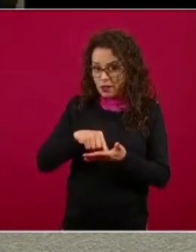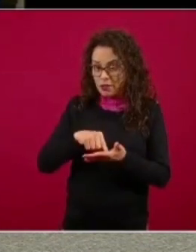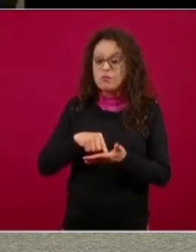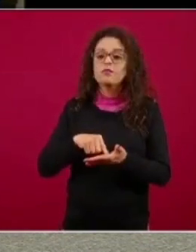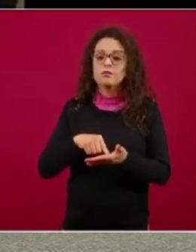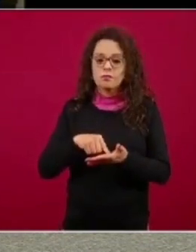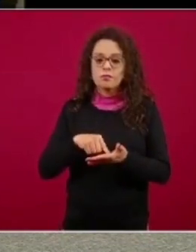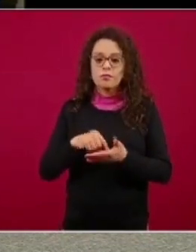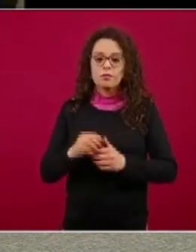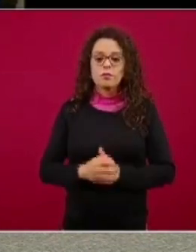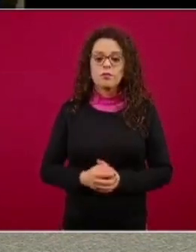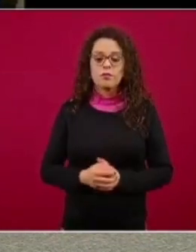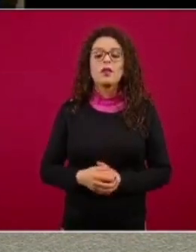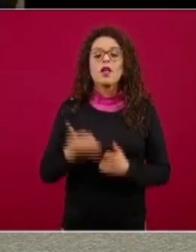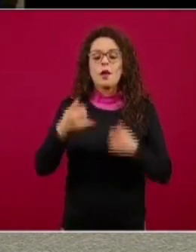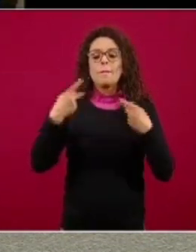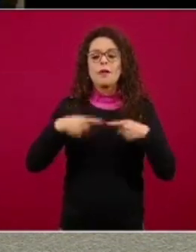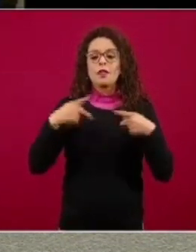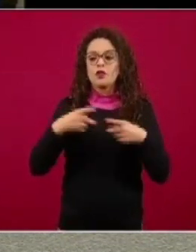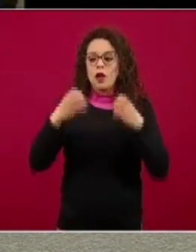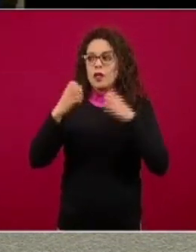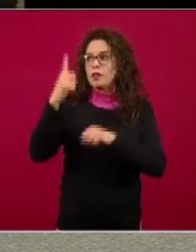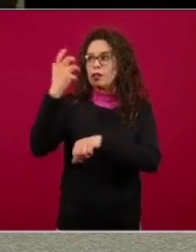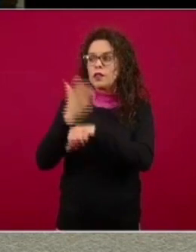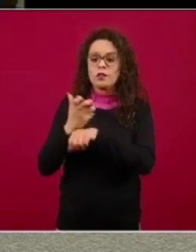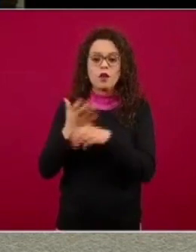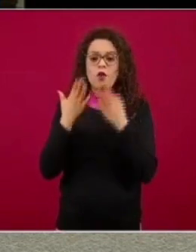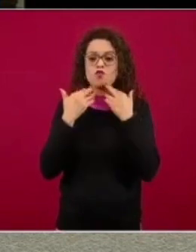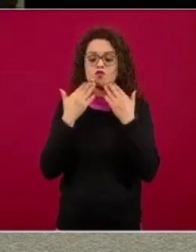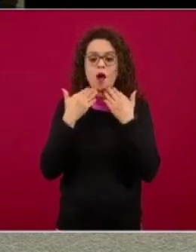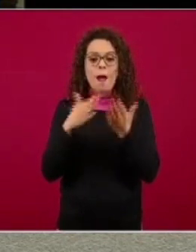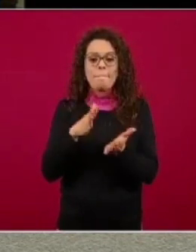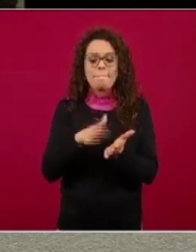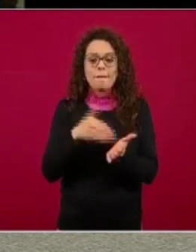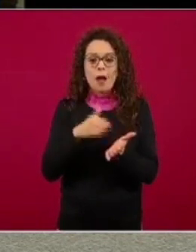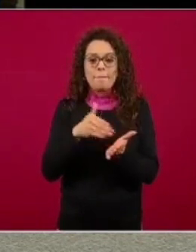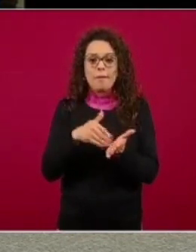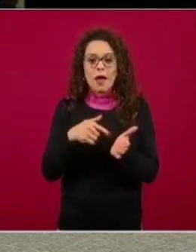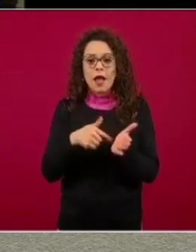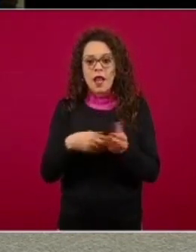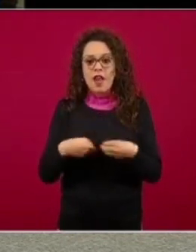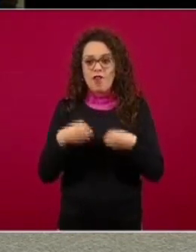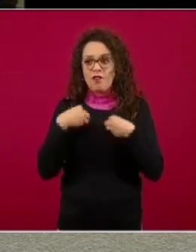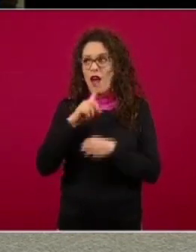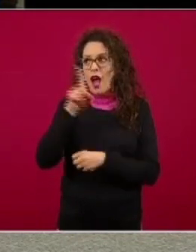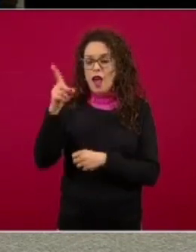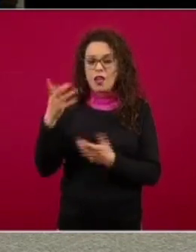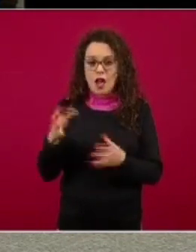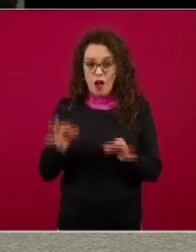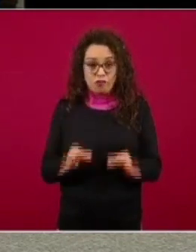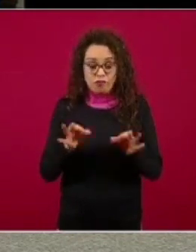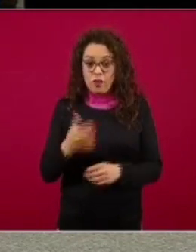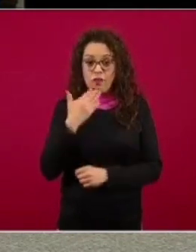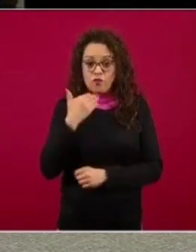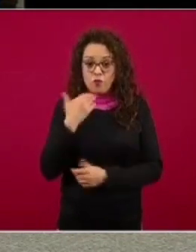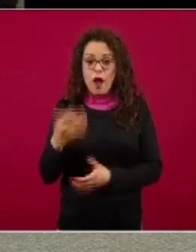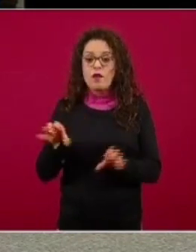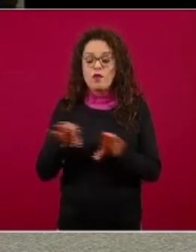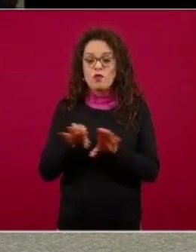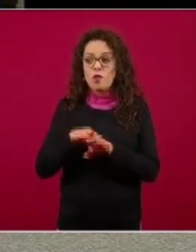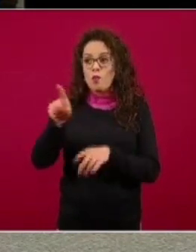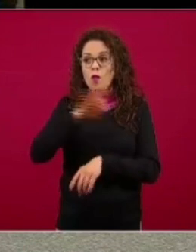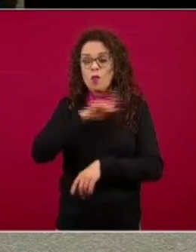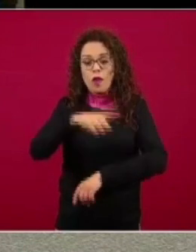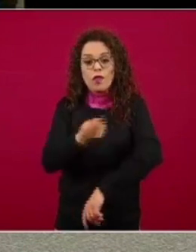que no tienen documentos y está empezando esta aplicación de vacunas cuál es el estatus cuáles son las pláticas y